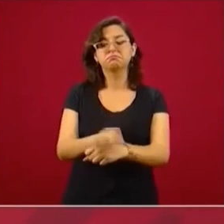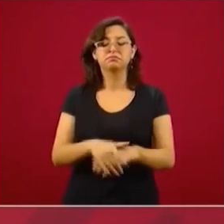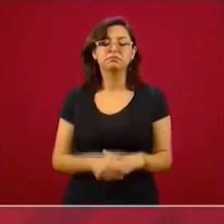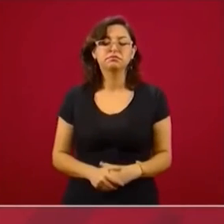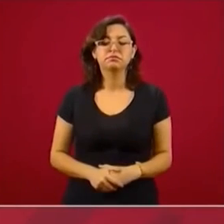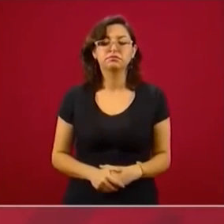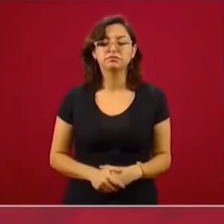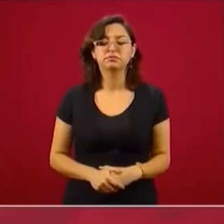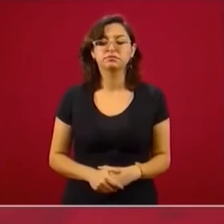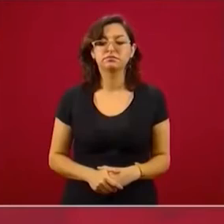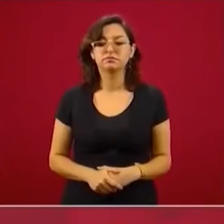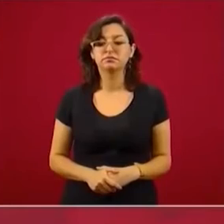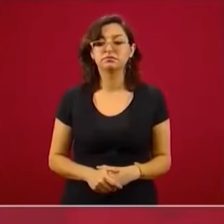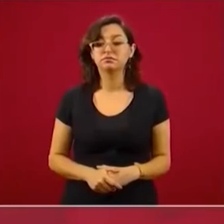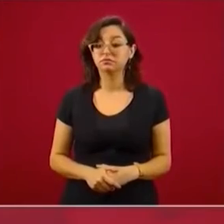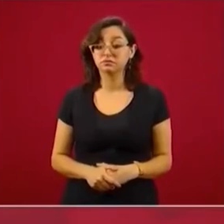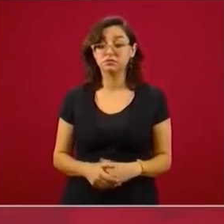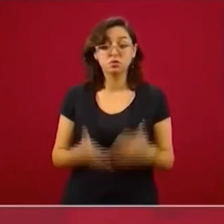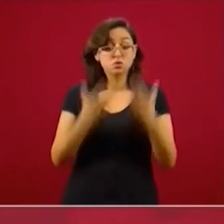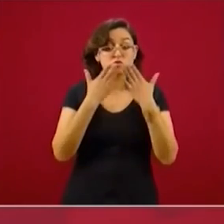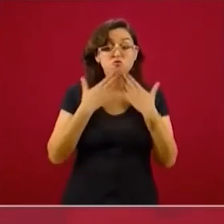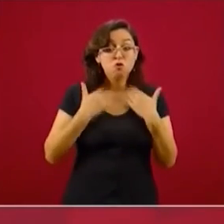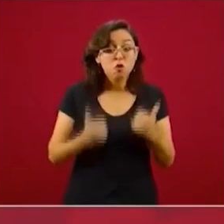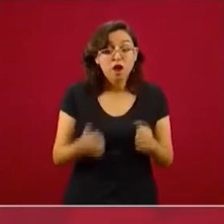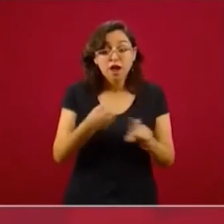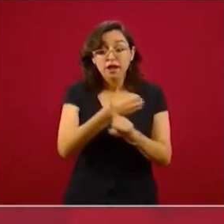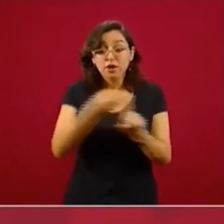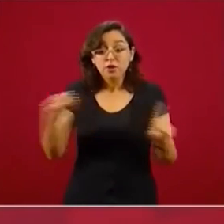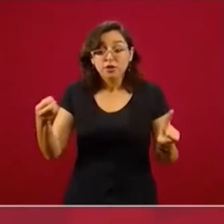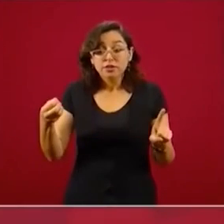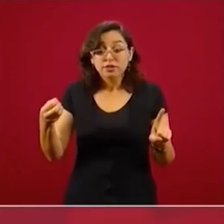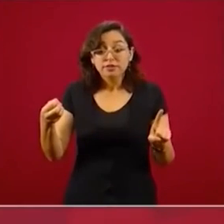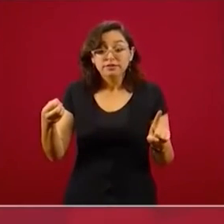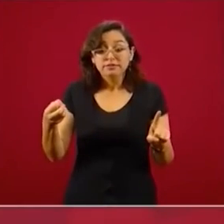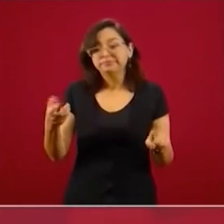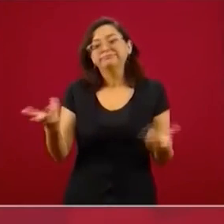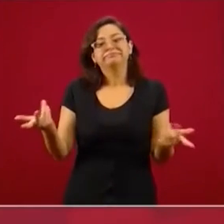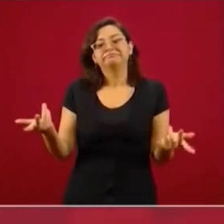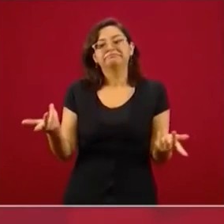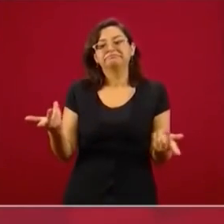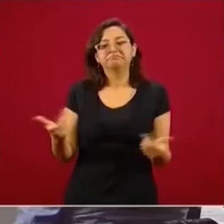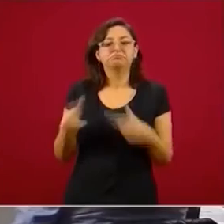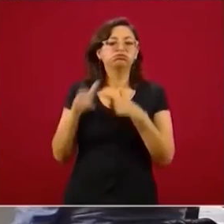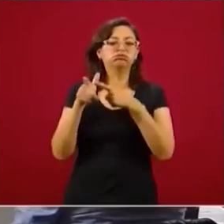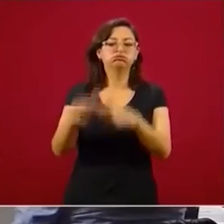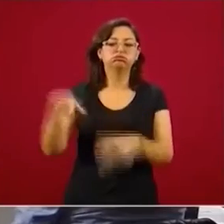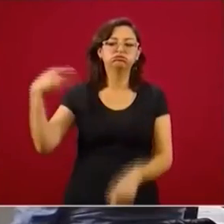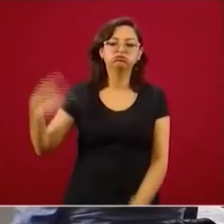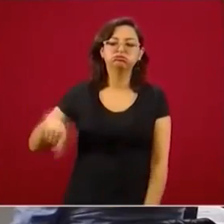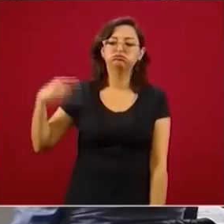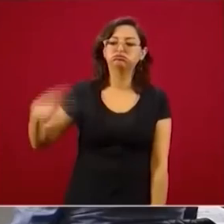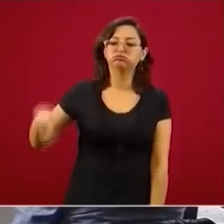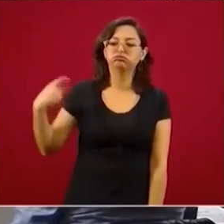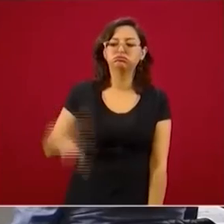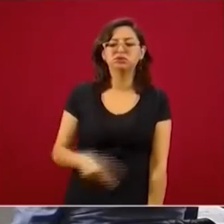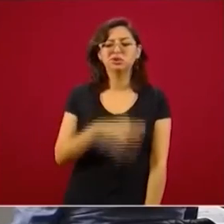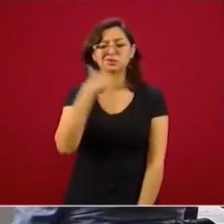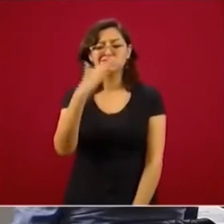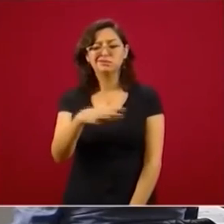Si no ponemos orden, pues va a seguir lo mismo, la corrupción,